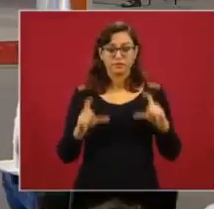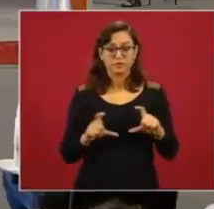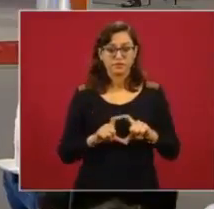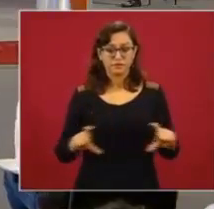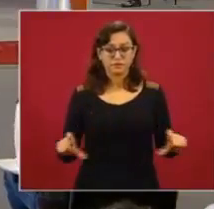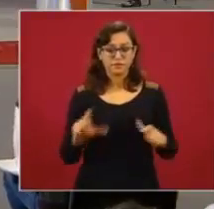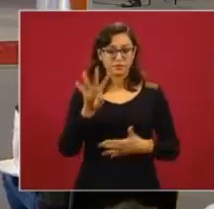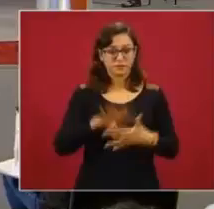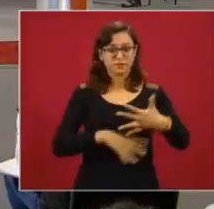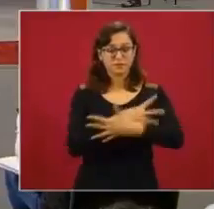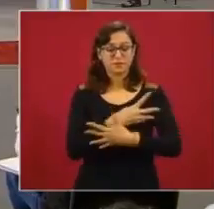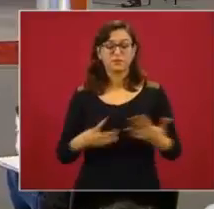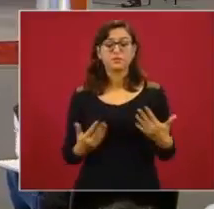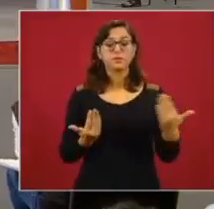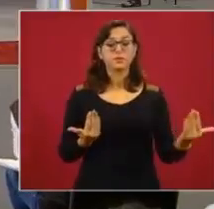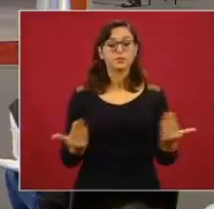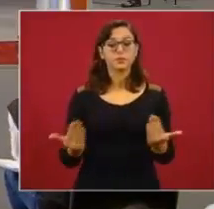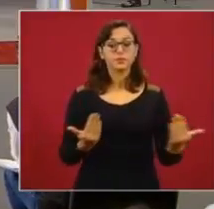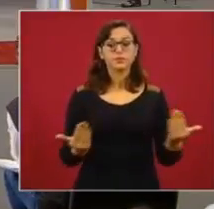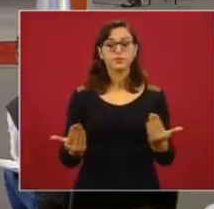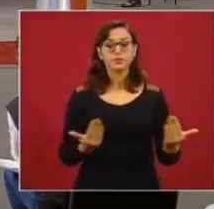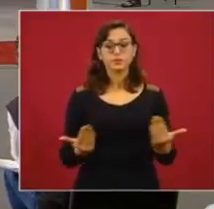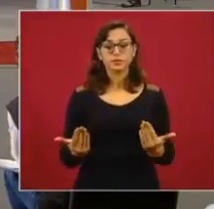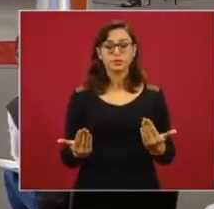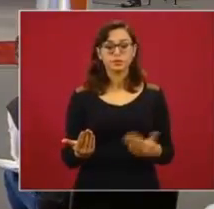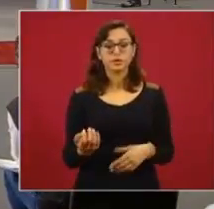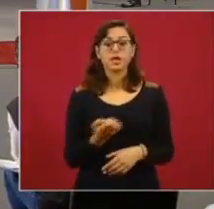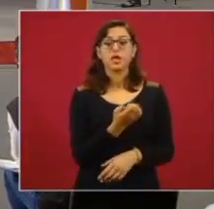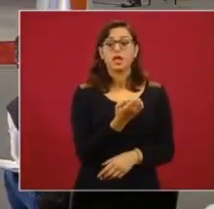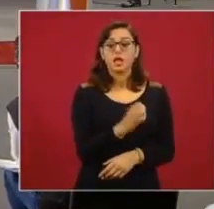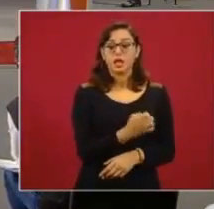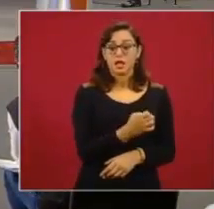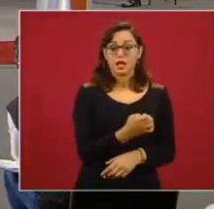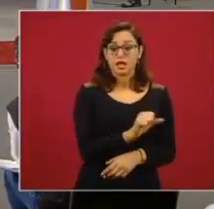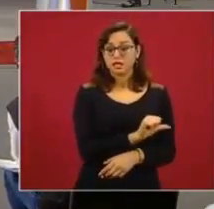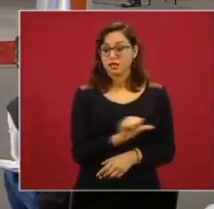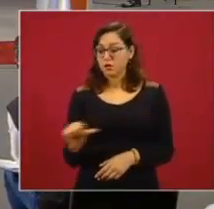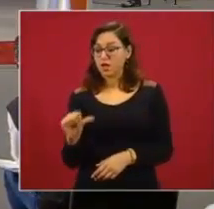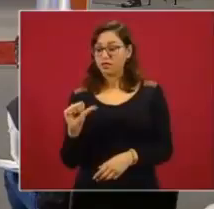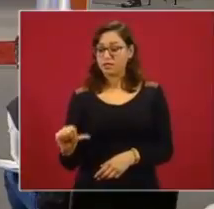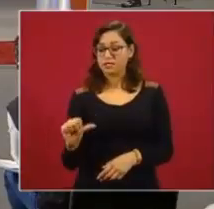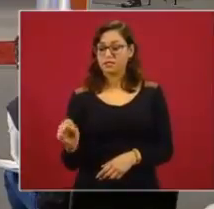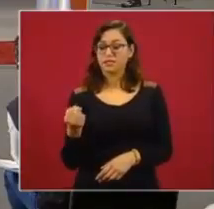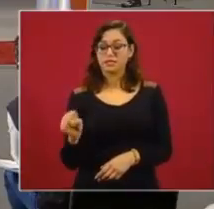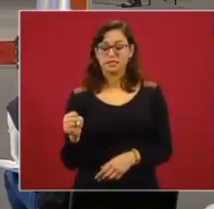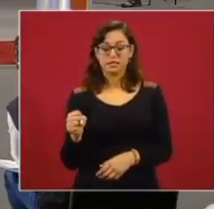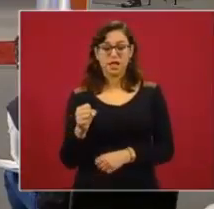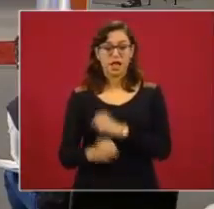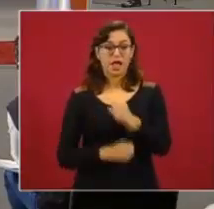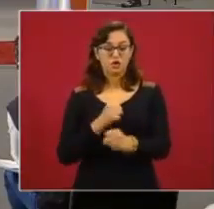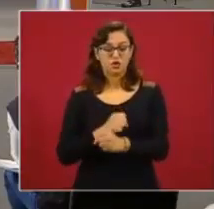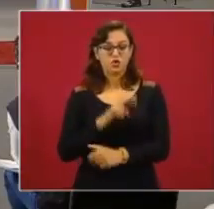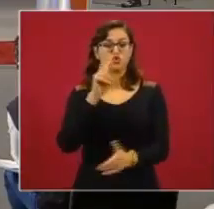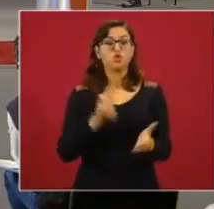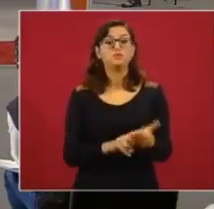comparación en lo que es de enero al 16 de septiembre del año 19